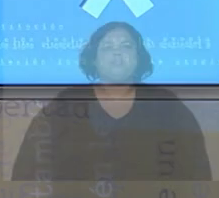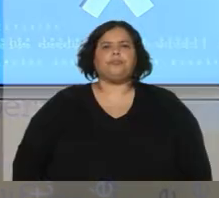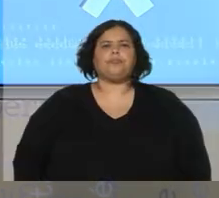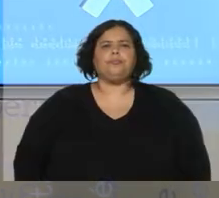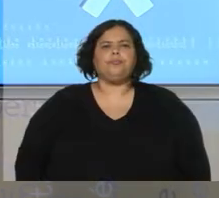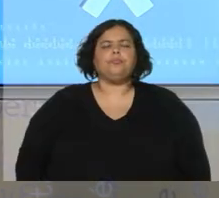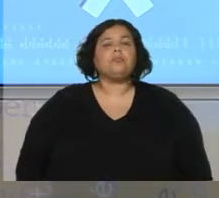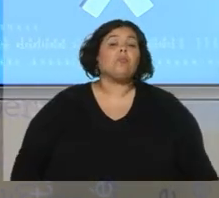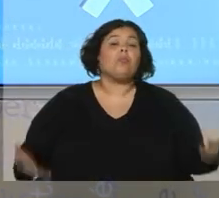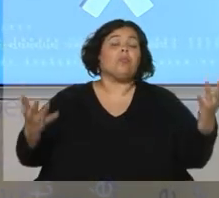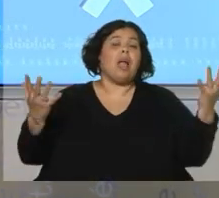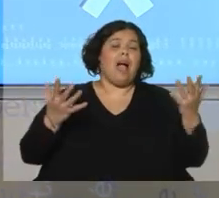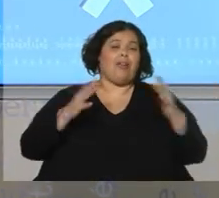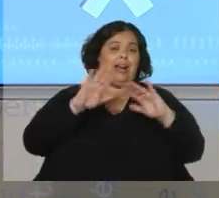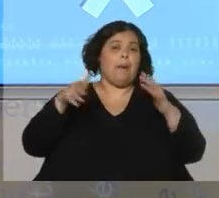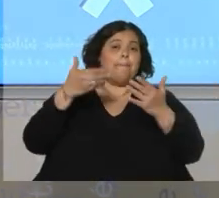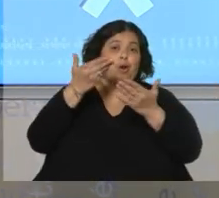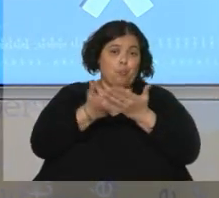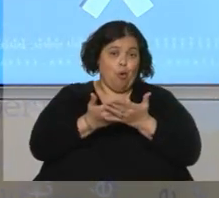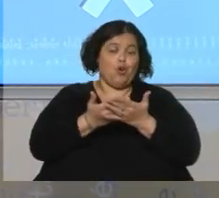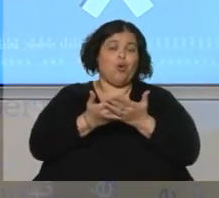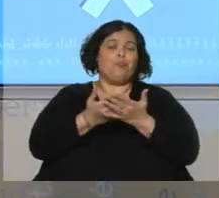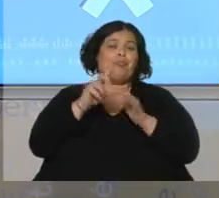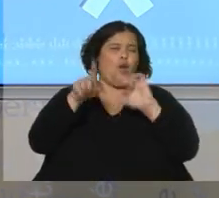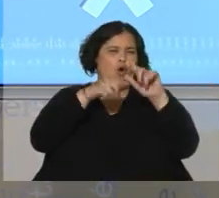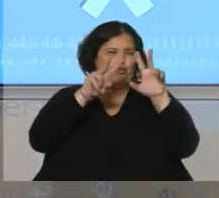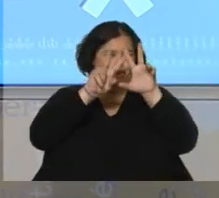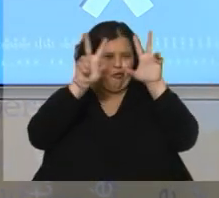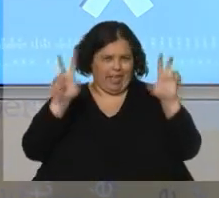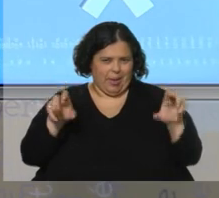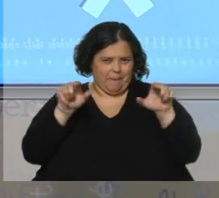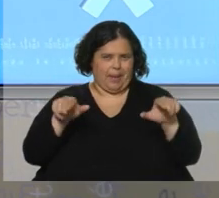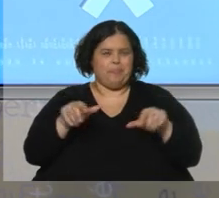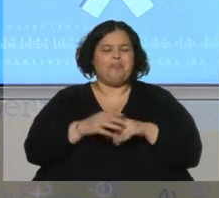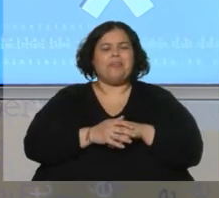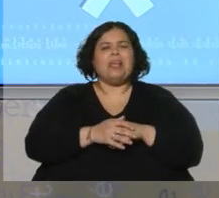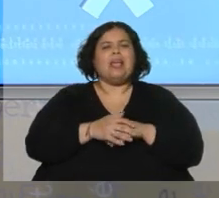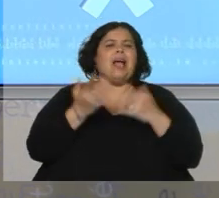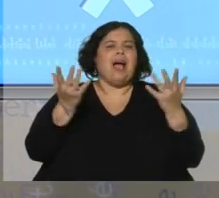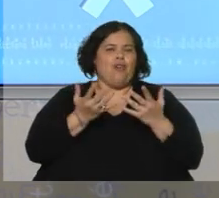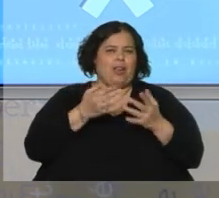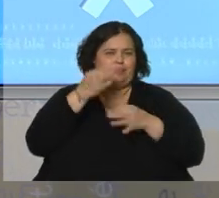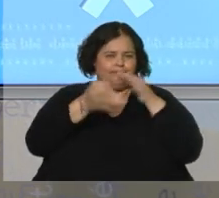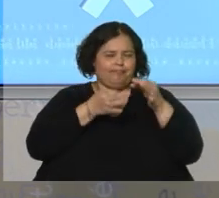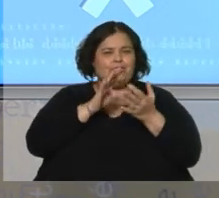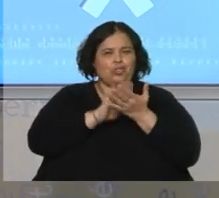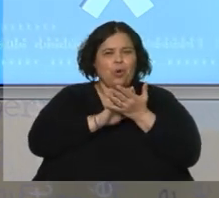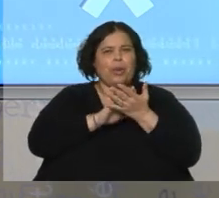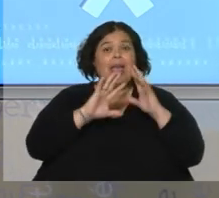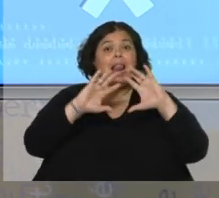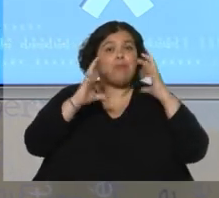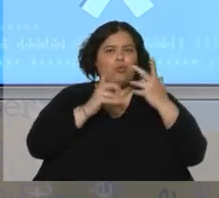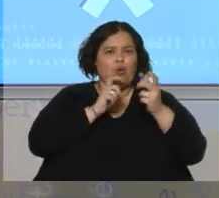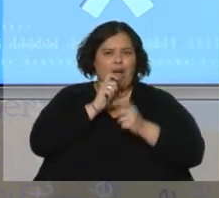Les propongo un alto en el camino entre estas dos notas que tenemos hoy de noche para sumergirnos por un momento en el mundo del cannabis y la